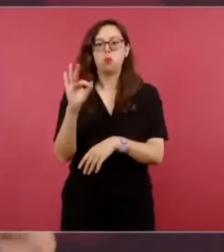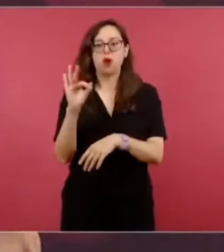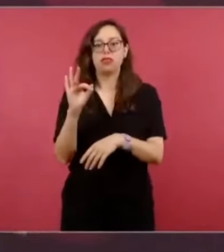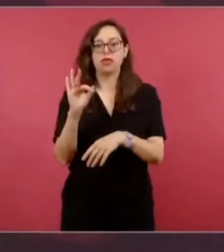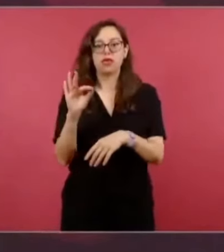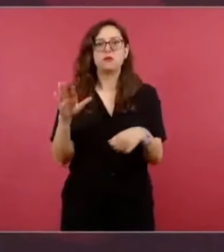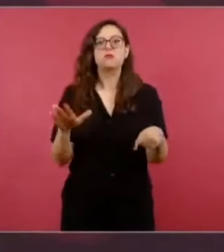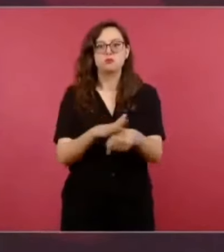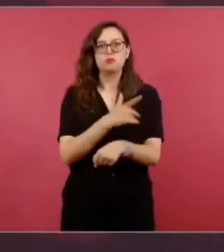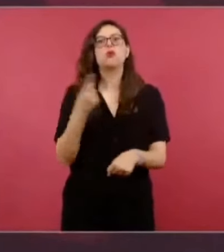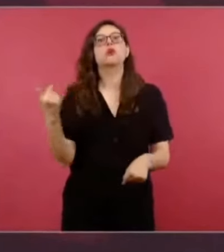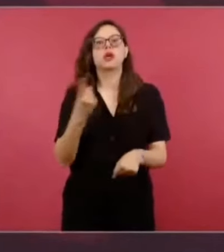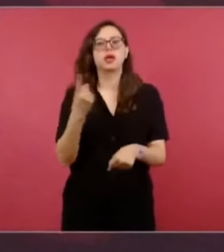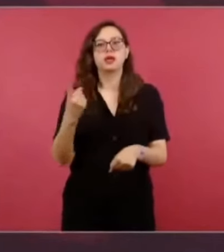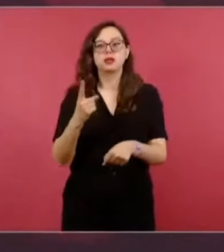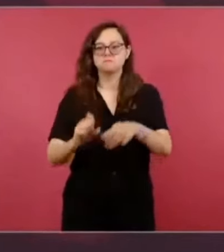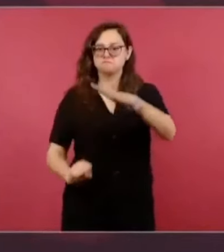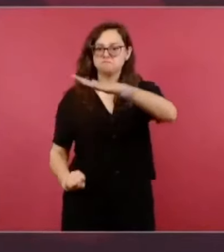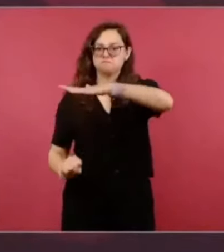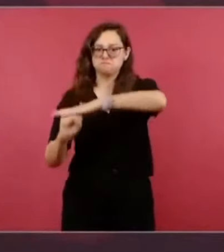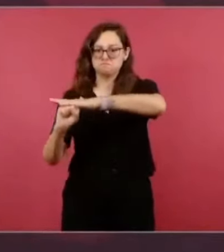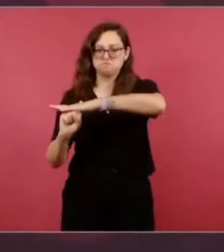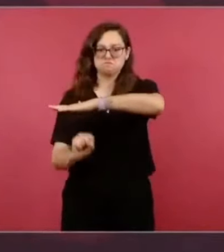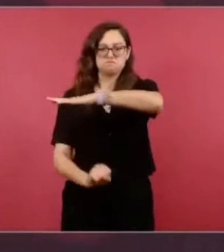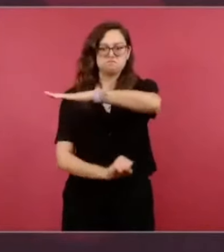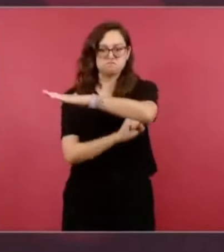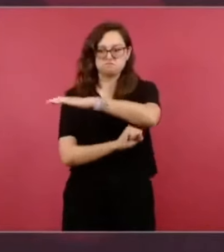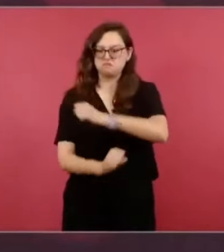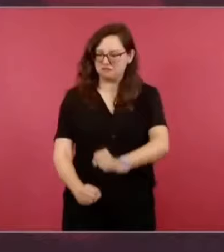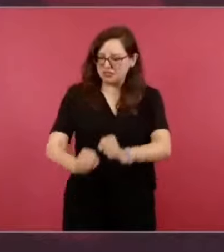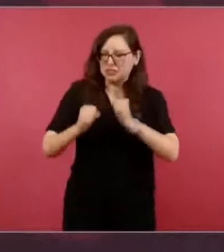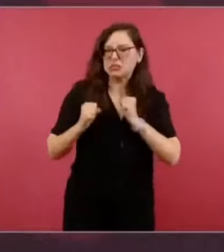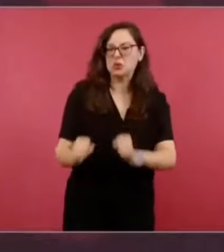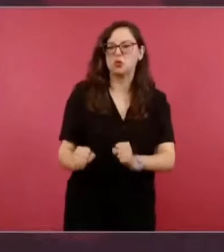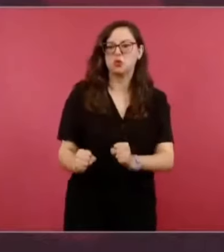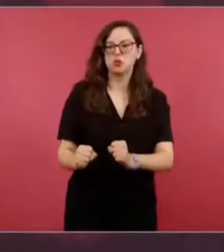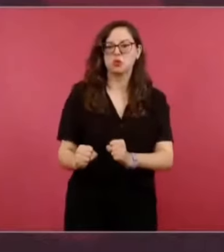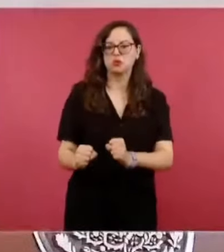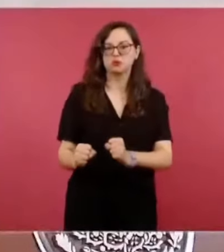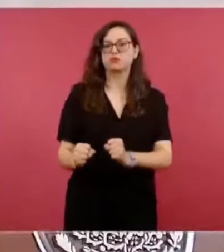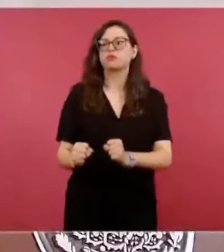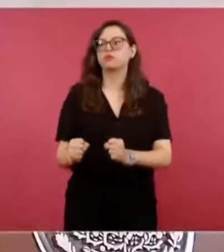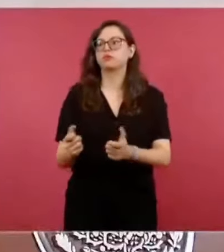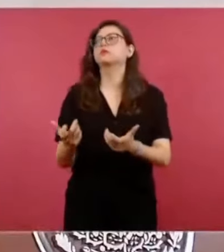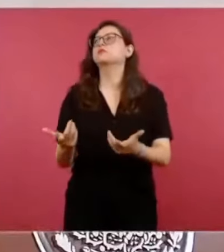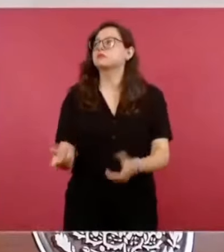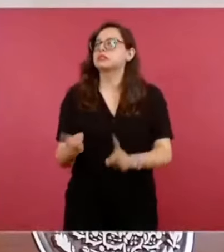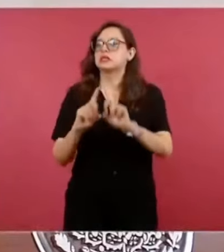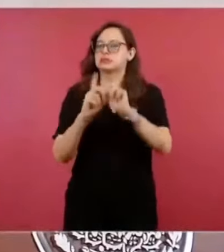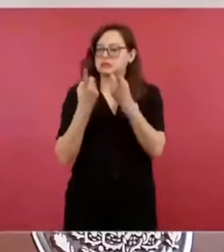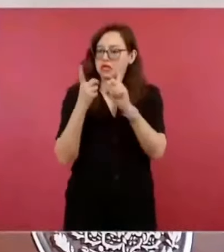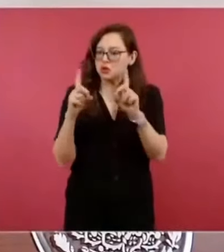actualidad, que garantizan la posibilidad del crecimiento,